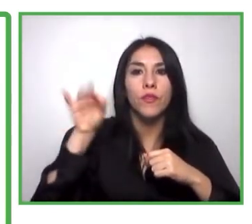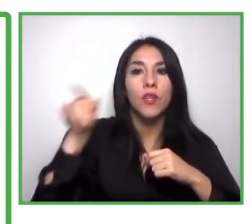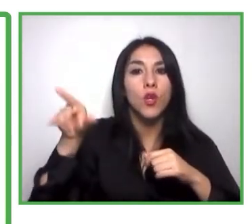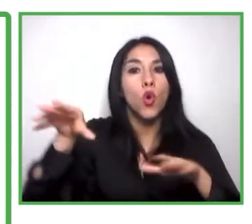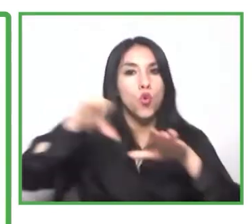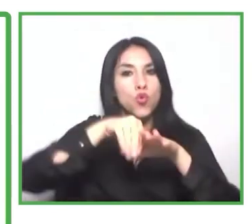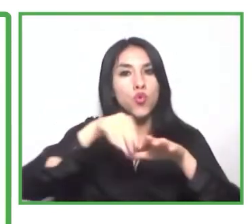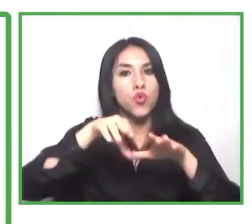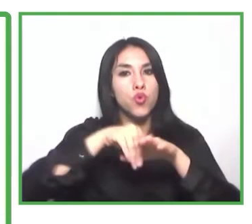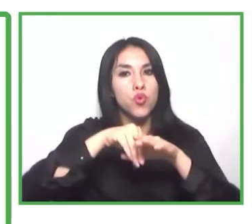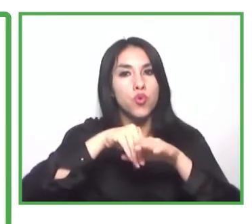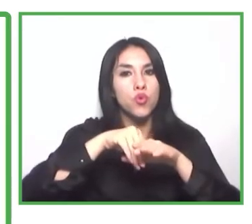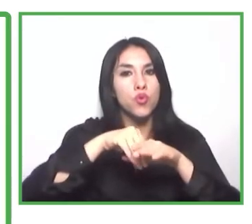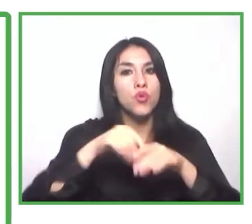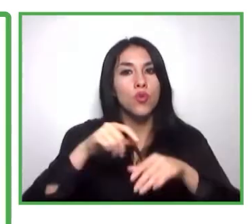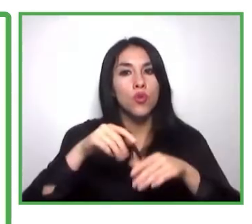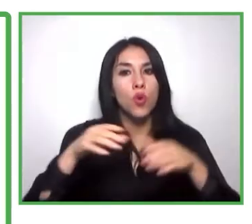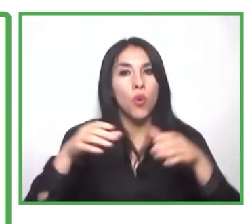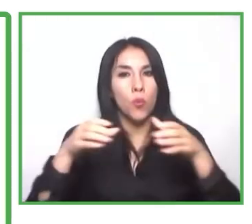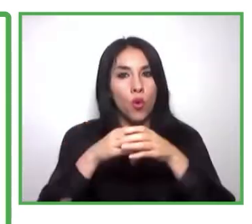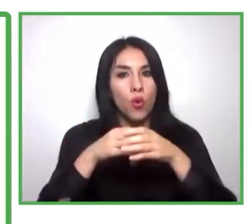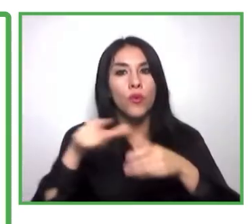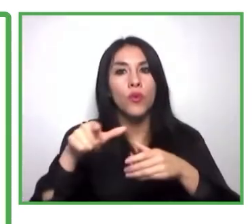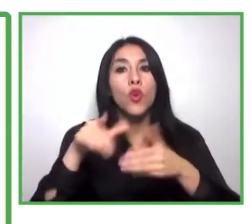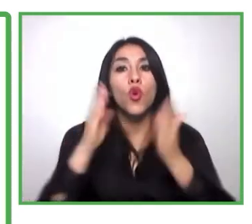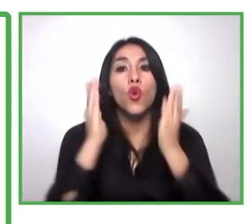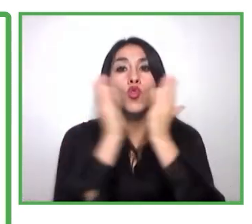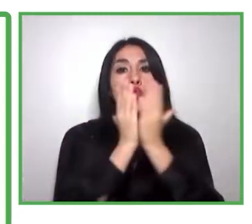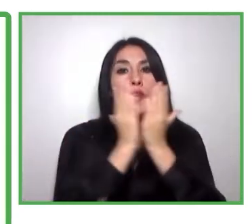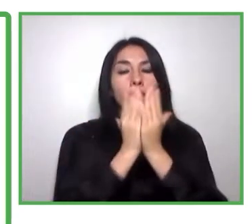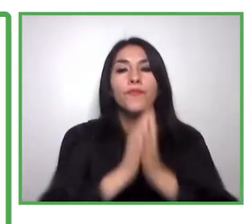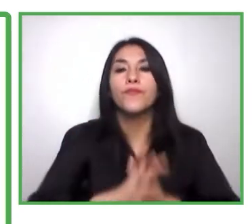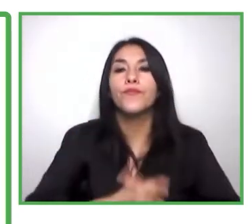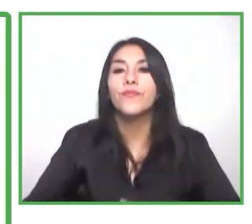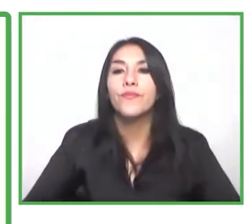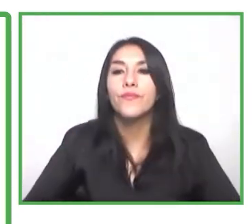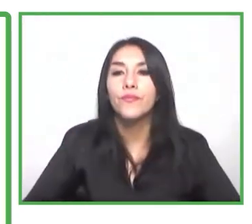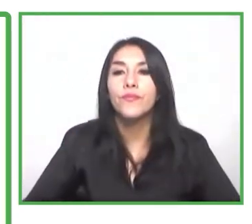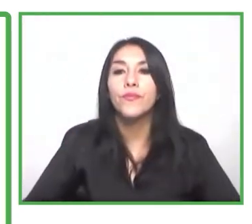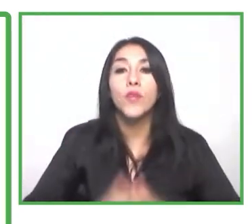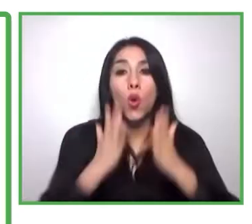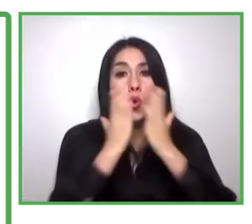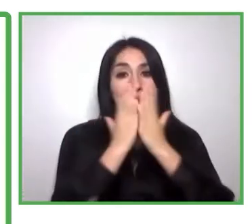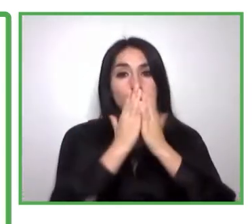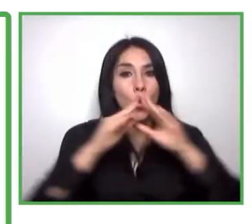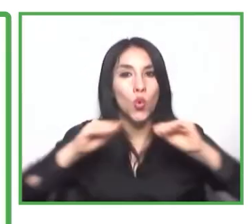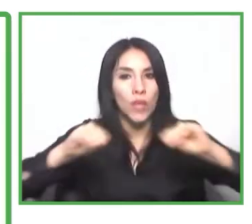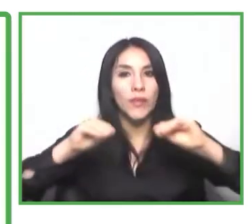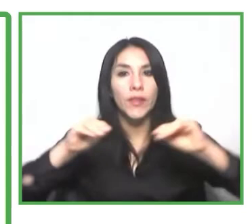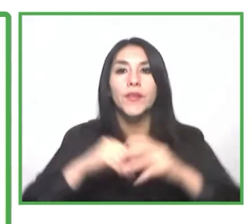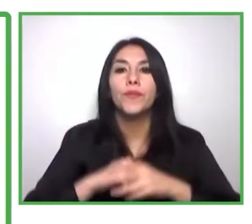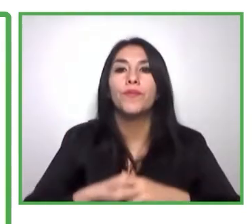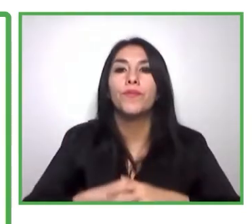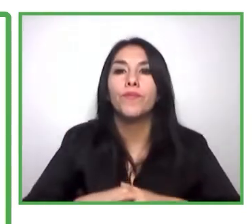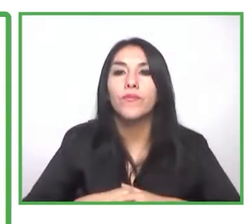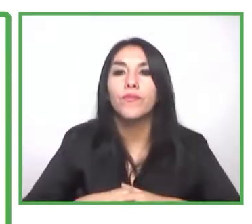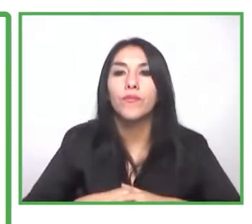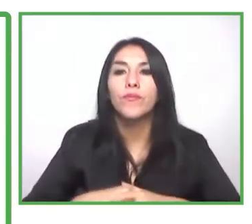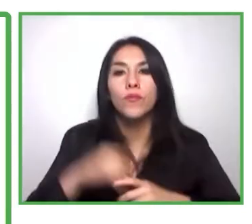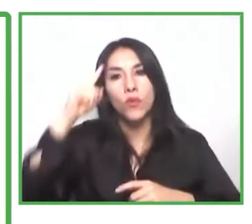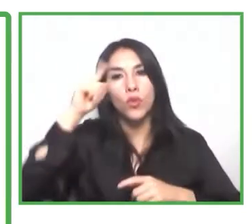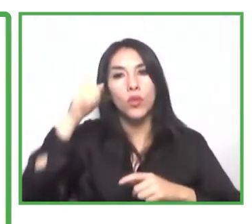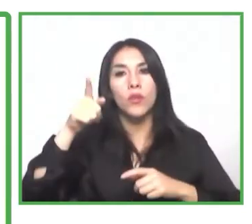especial con una especialización en trastornos neuromotrices, ha diseñado e implementado programas de desarrollo de potencial y